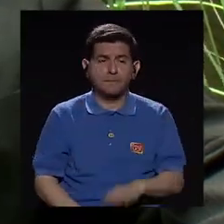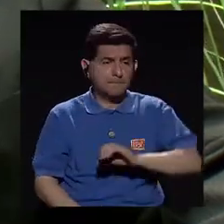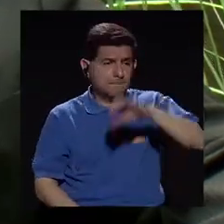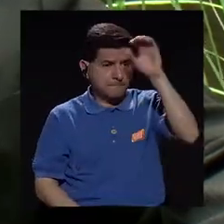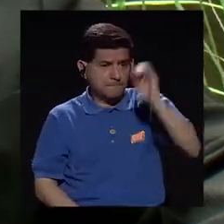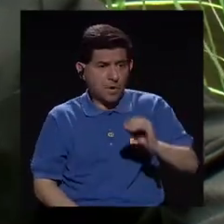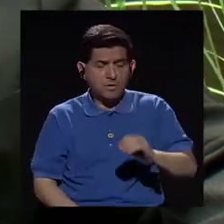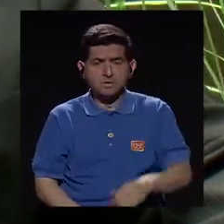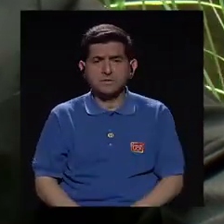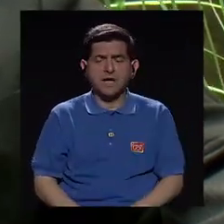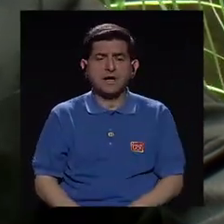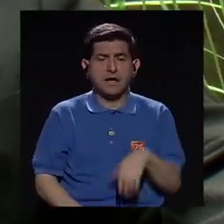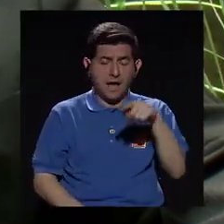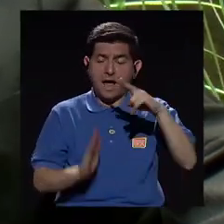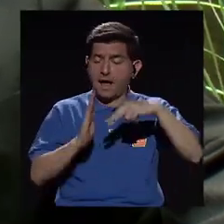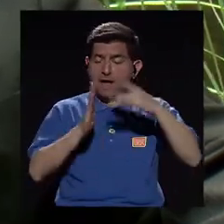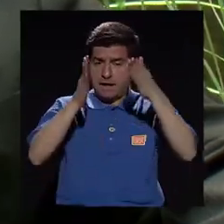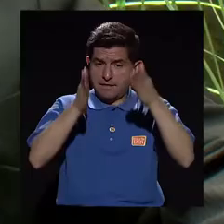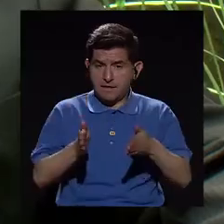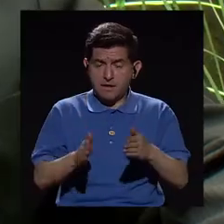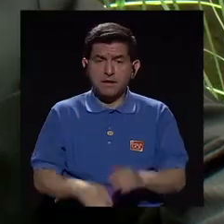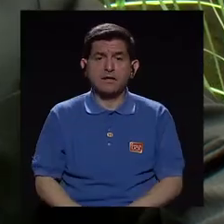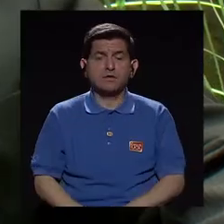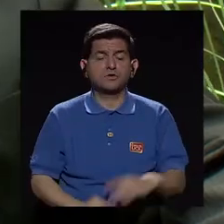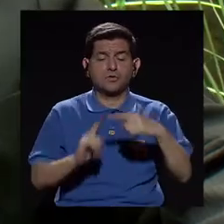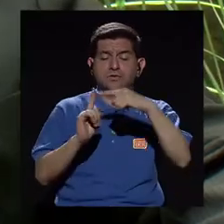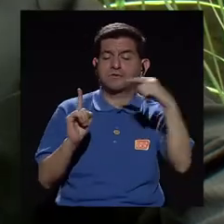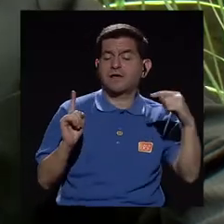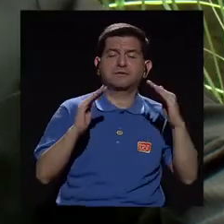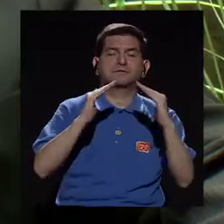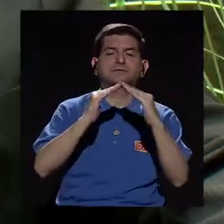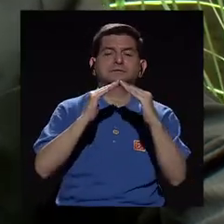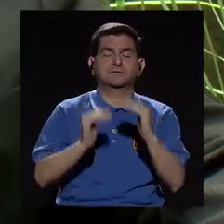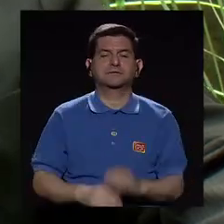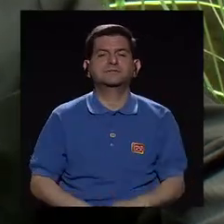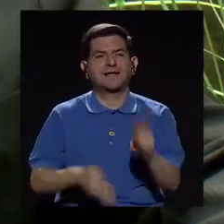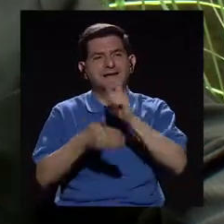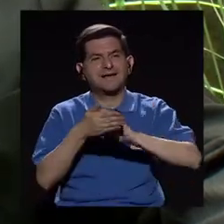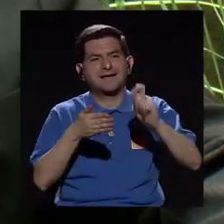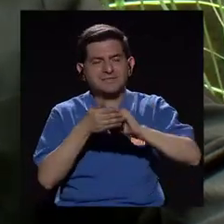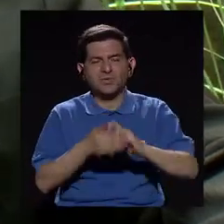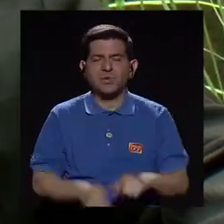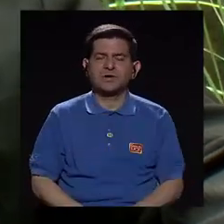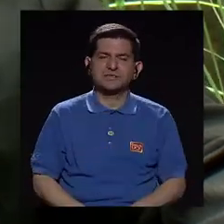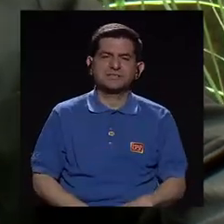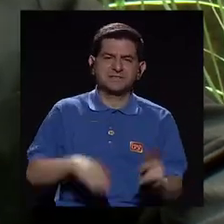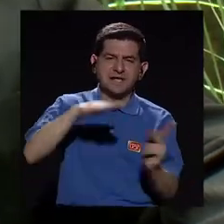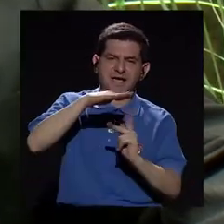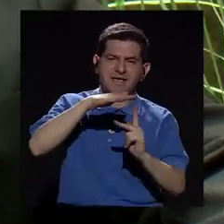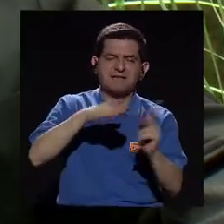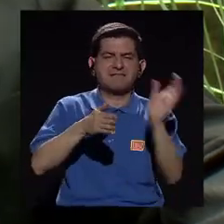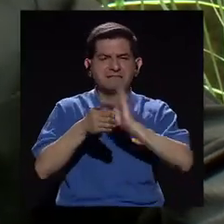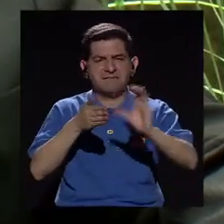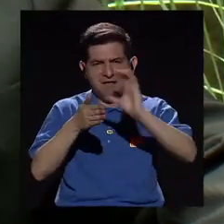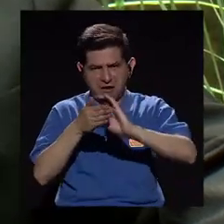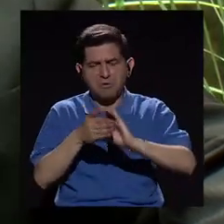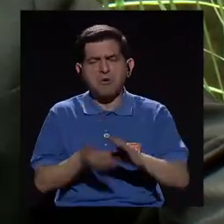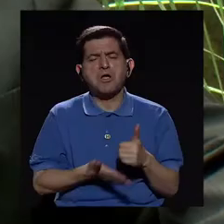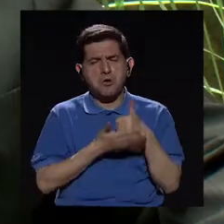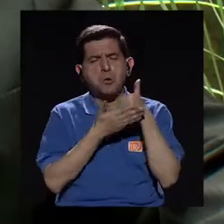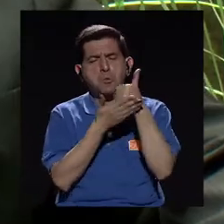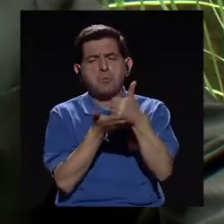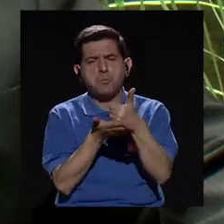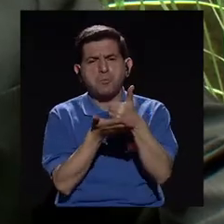el alto porcentaje de formación de lectores se centra en el hogar. La escuela, el kinder, el colegio pueden hacer